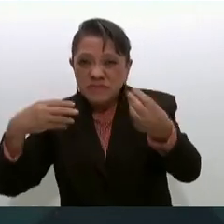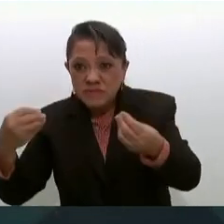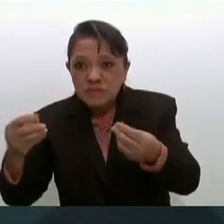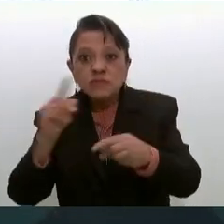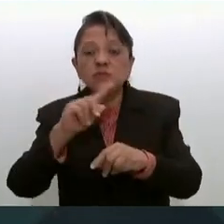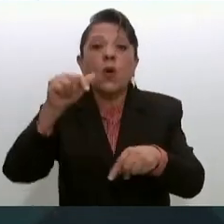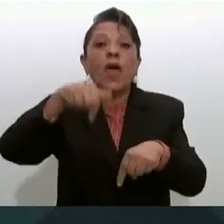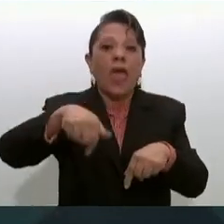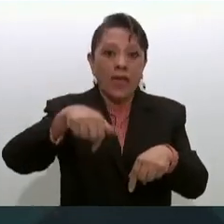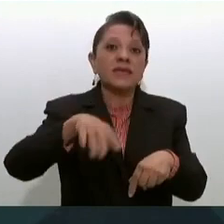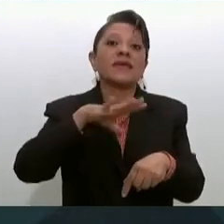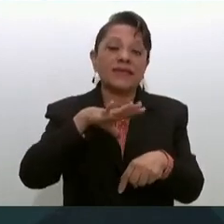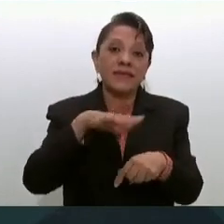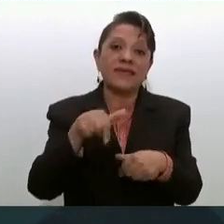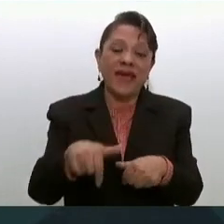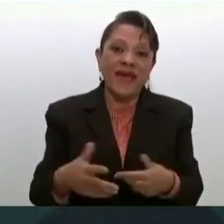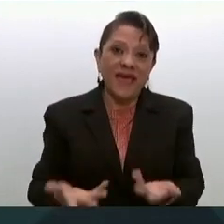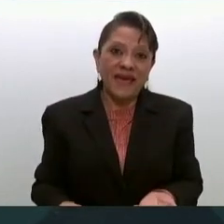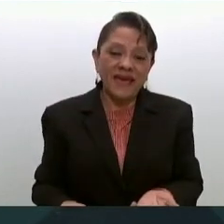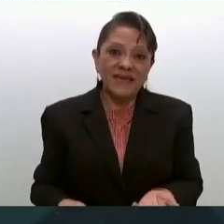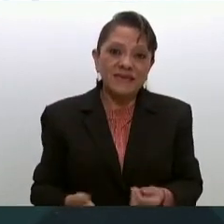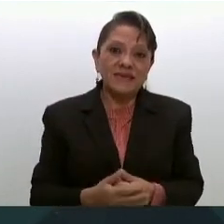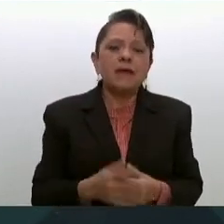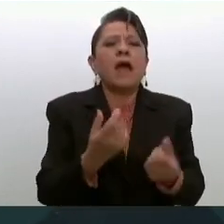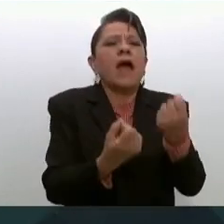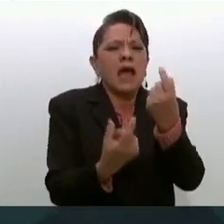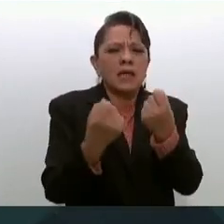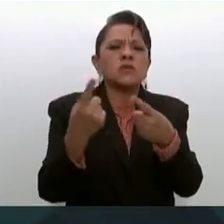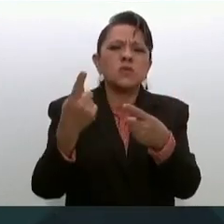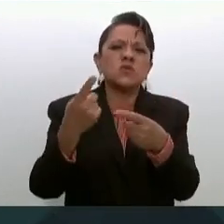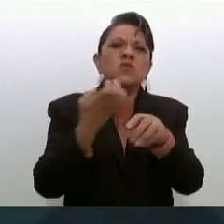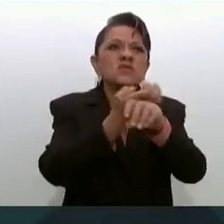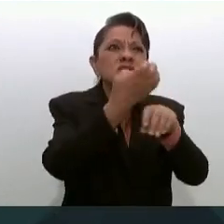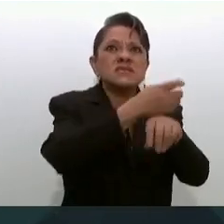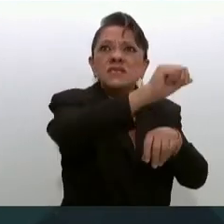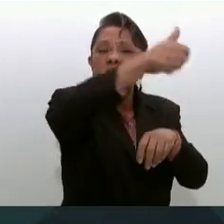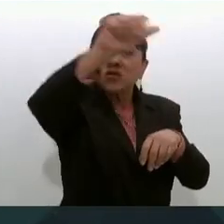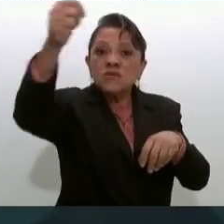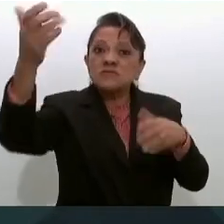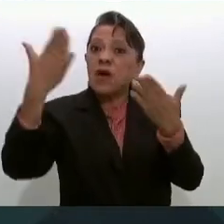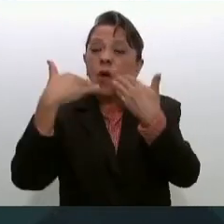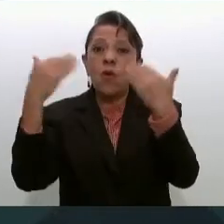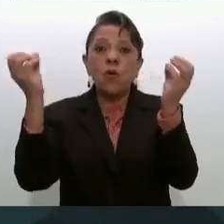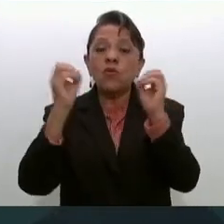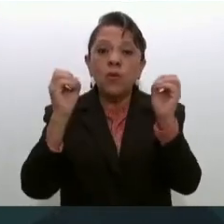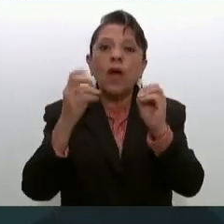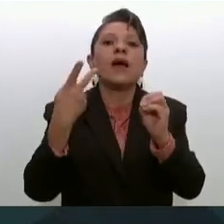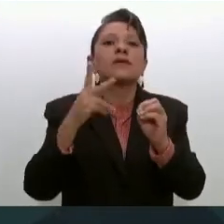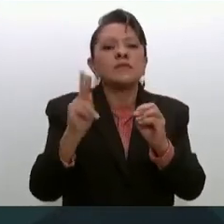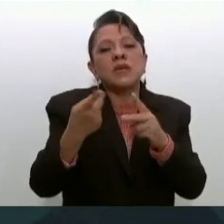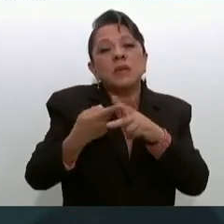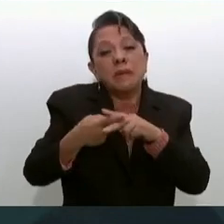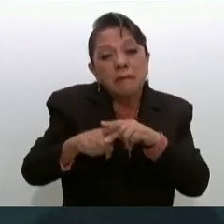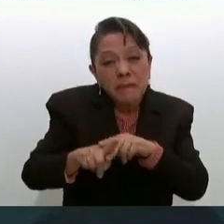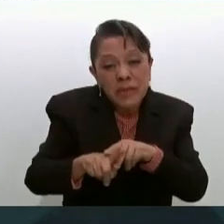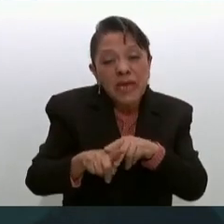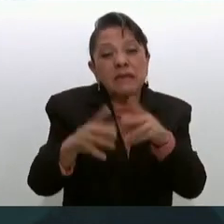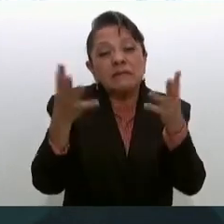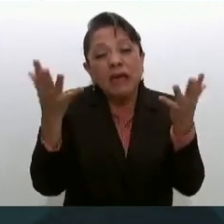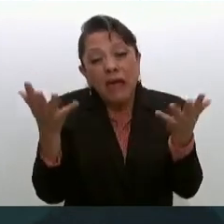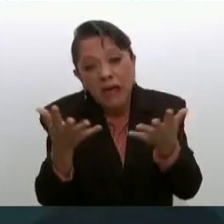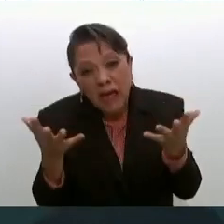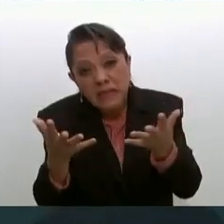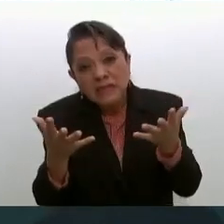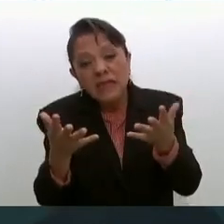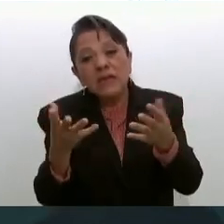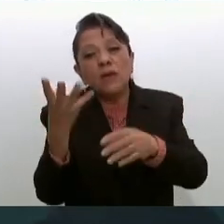que aquí está presente y en algunas entidades tampoco empieza a desarrollarse o rehabilitarse